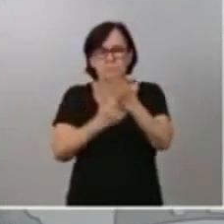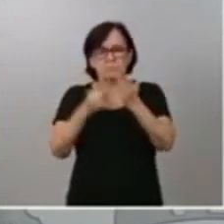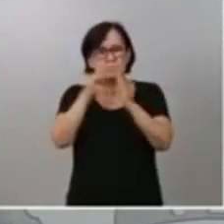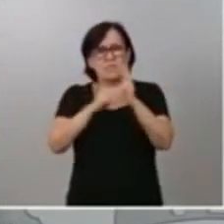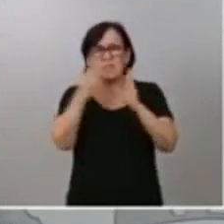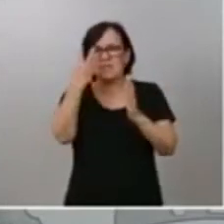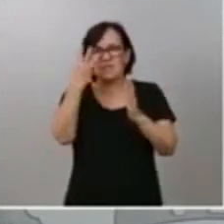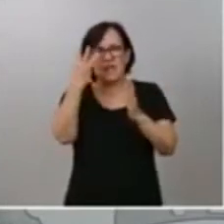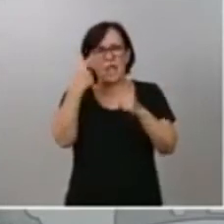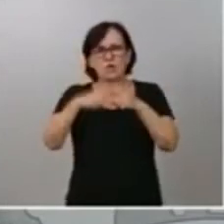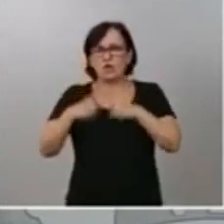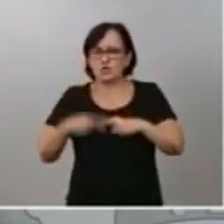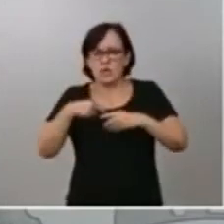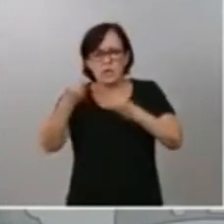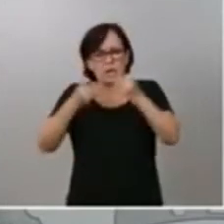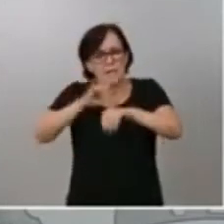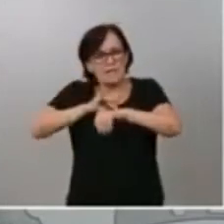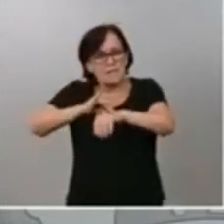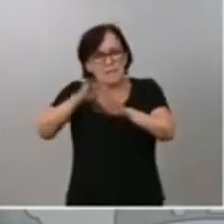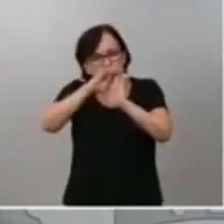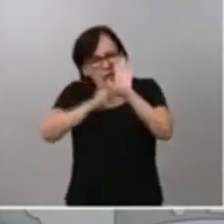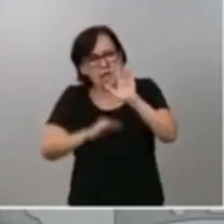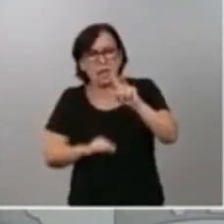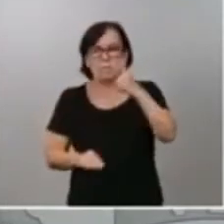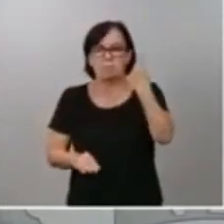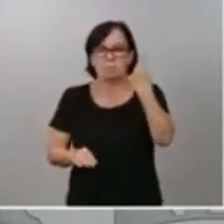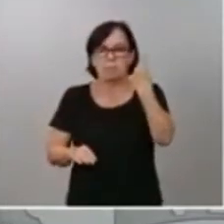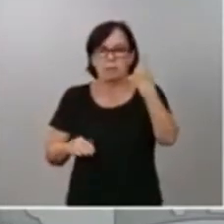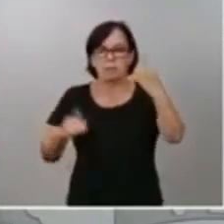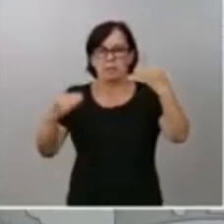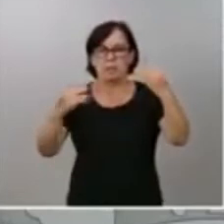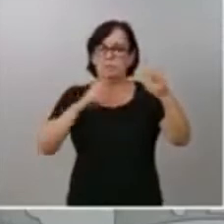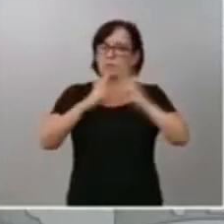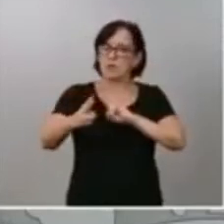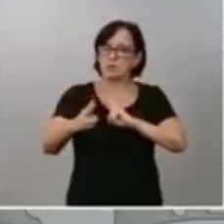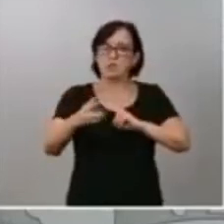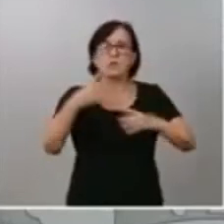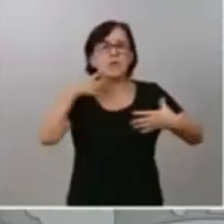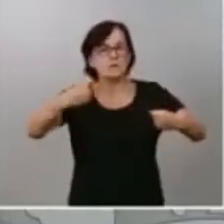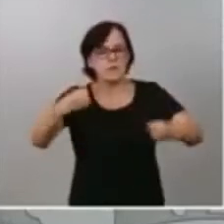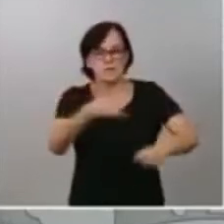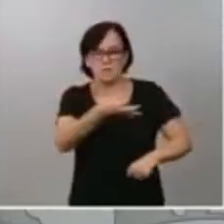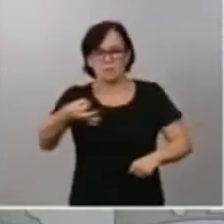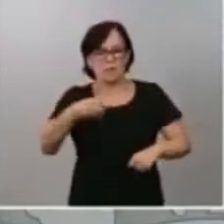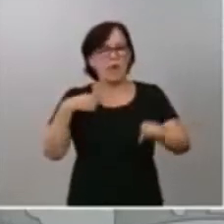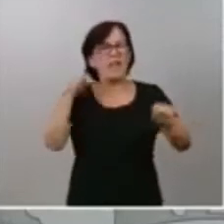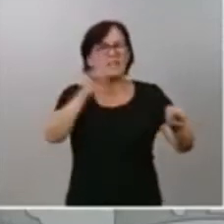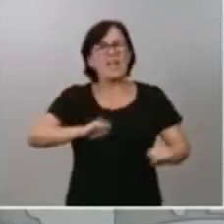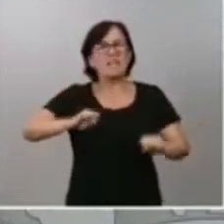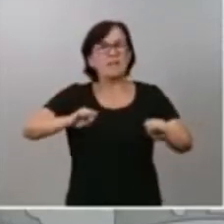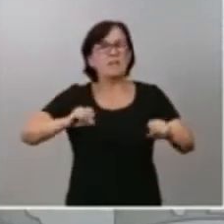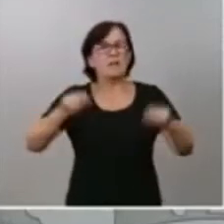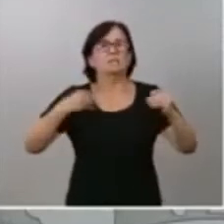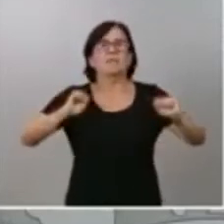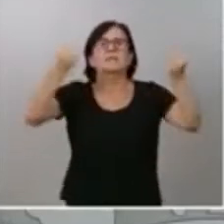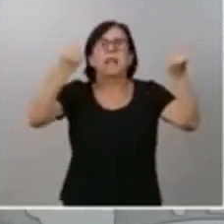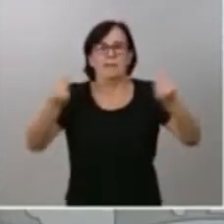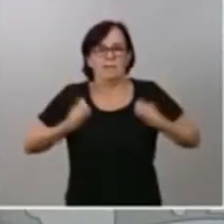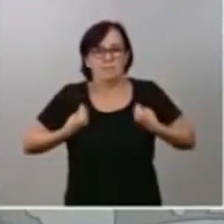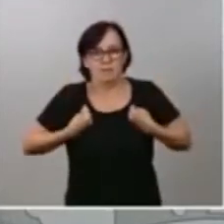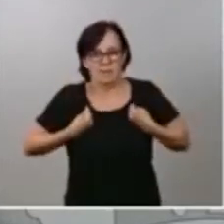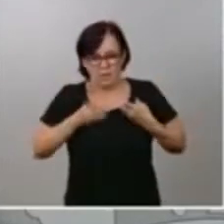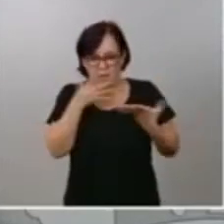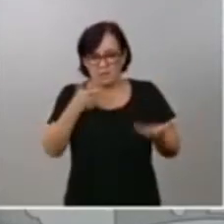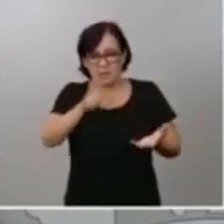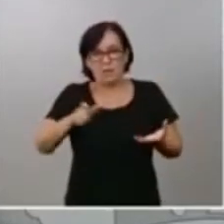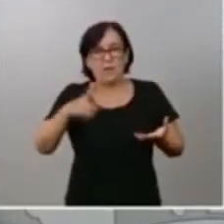nuestro hacer. En primer lugar, la respuesta sanitaria eficaz, es decir, defender vidas, salvar vidas, defender la salud pública,